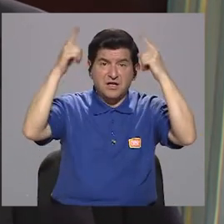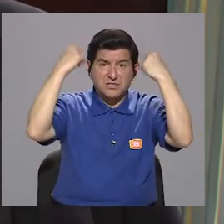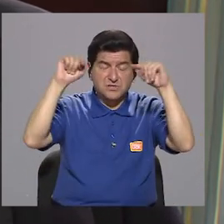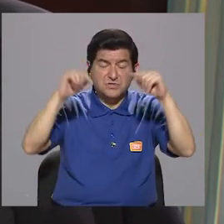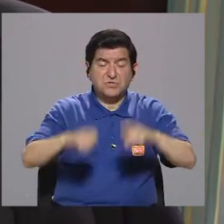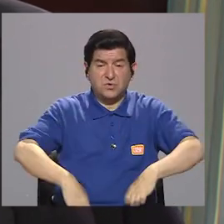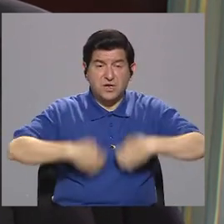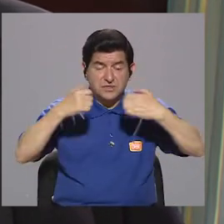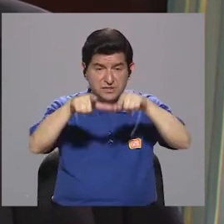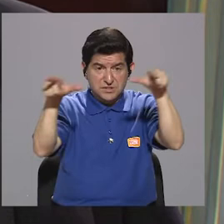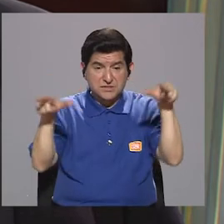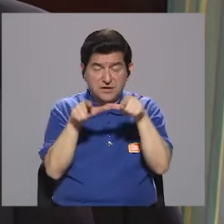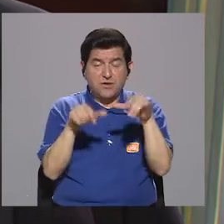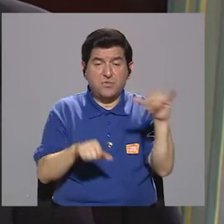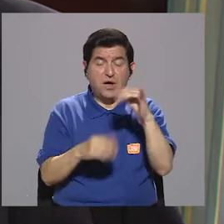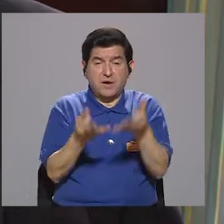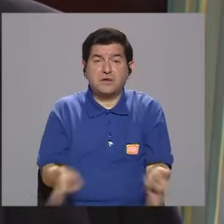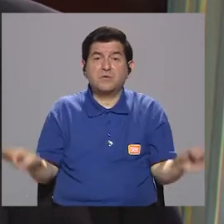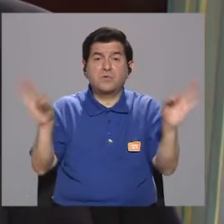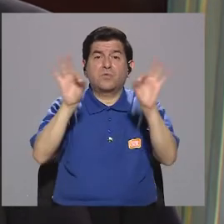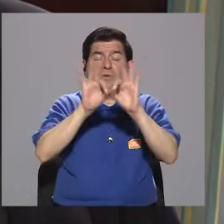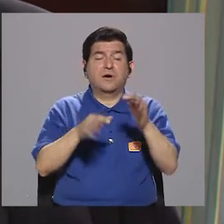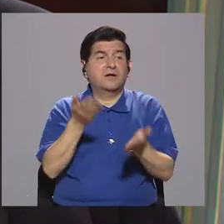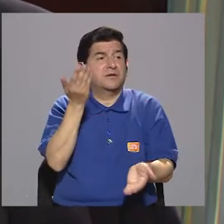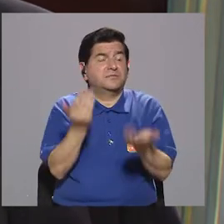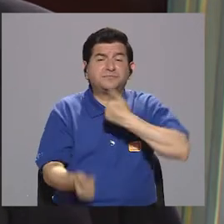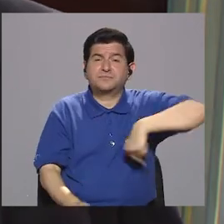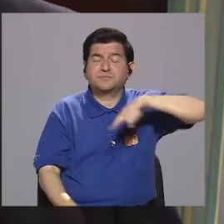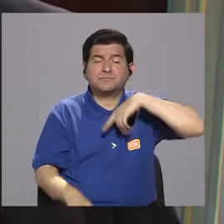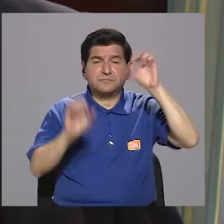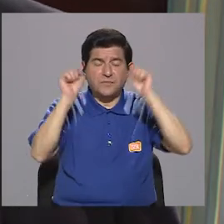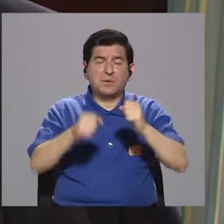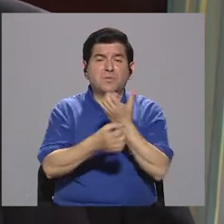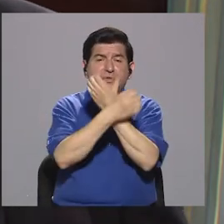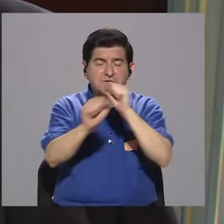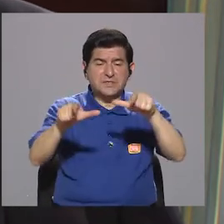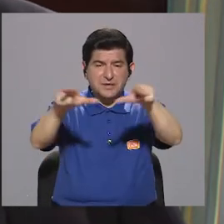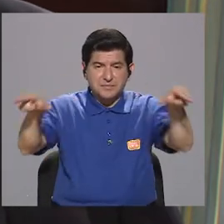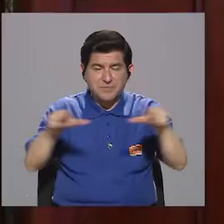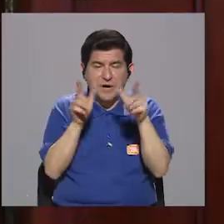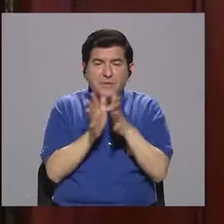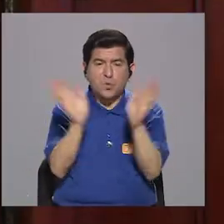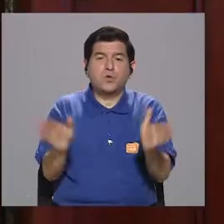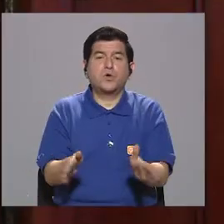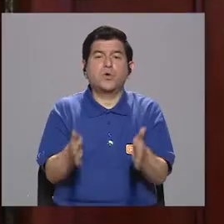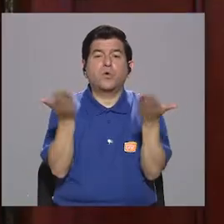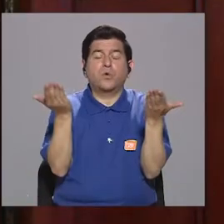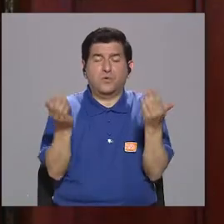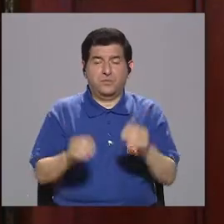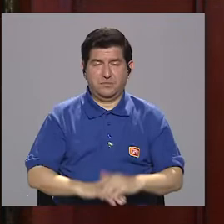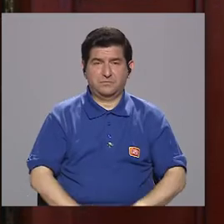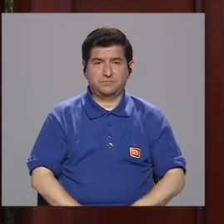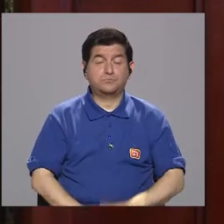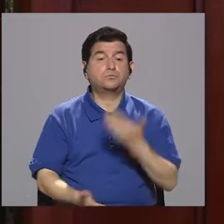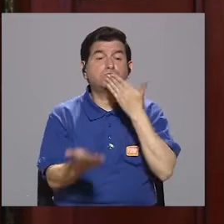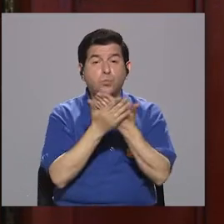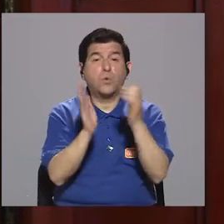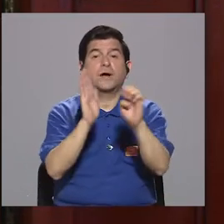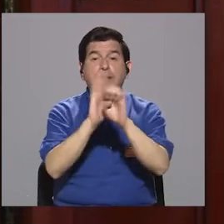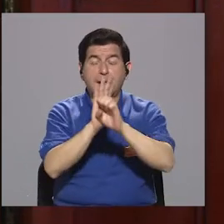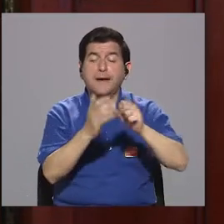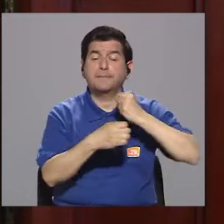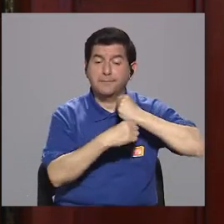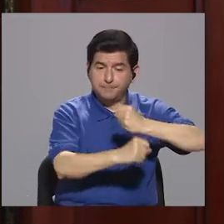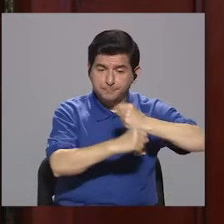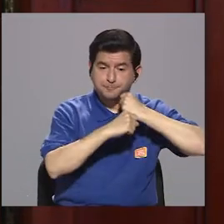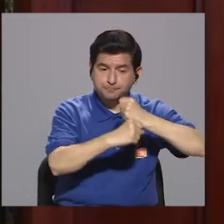de un lugar tan importante como ese y cómo podemos de algún modo hacer rescate de ese espacio público otra vez? Bueno, a me parece que es un buen ejemplo de cómo la